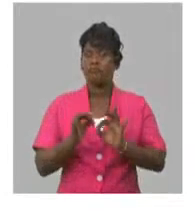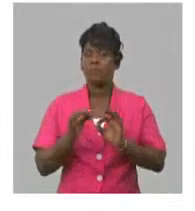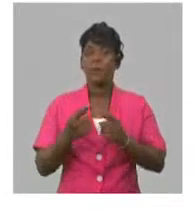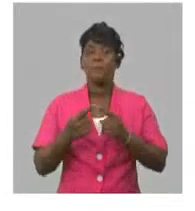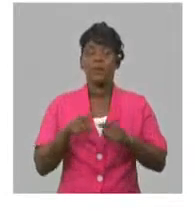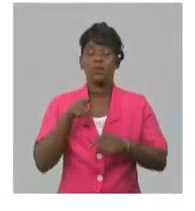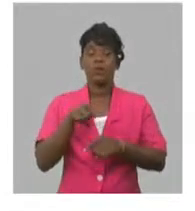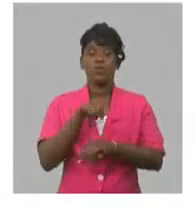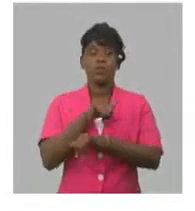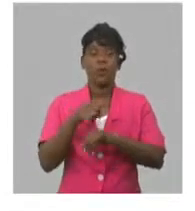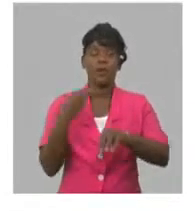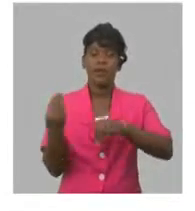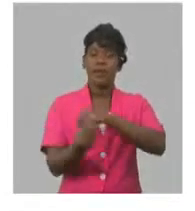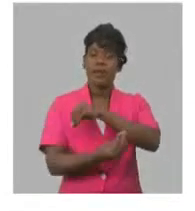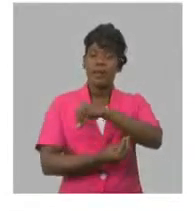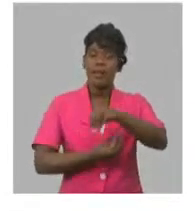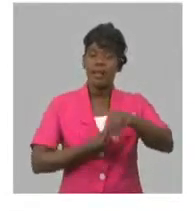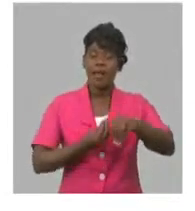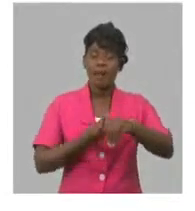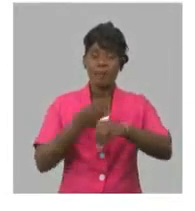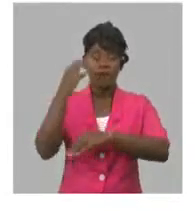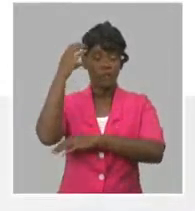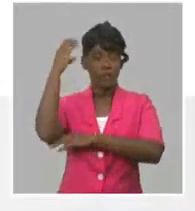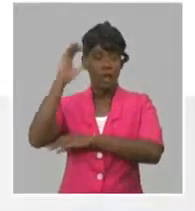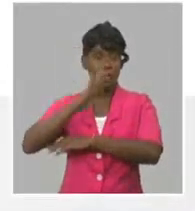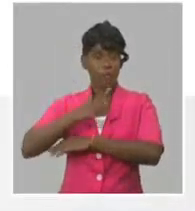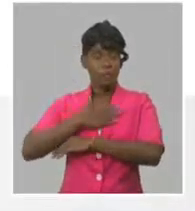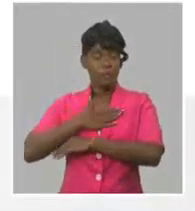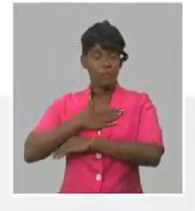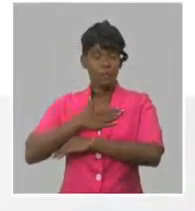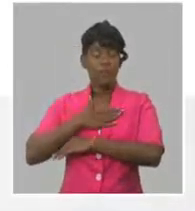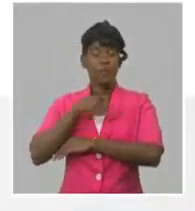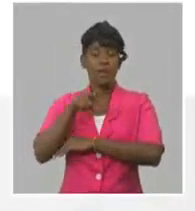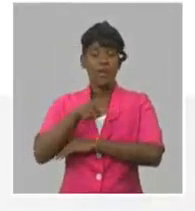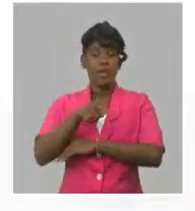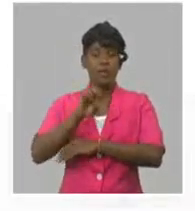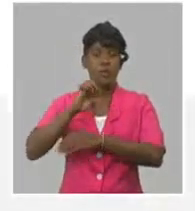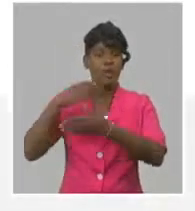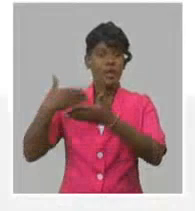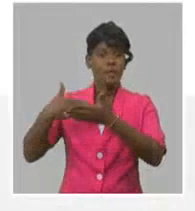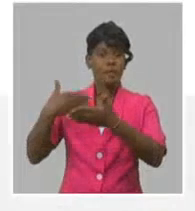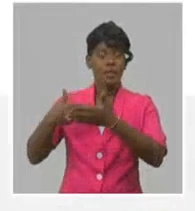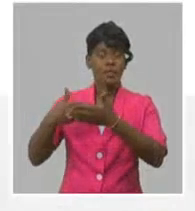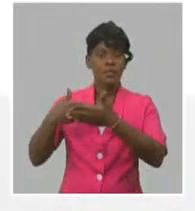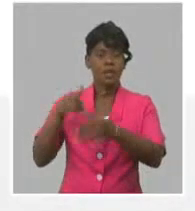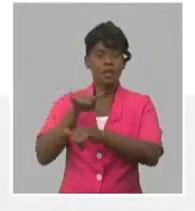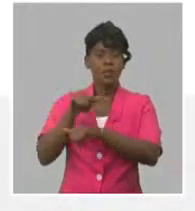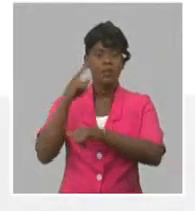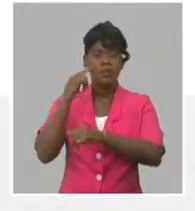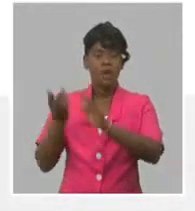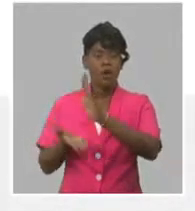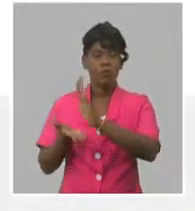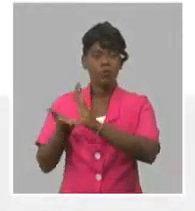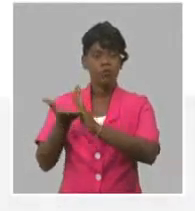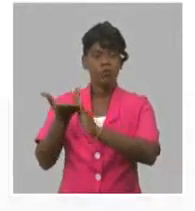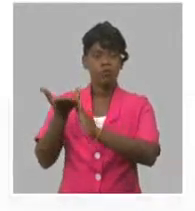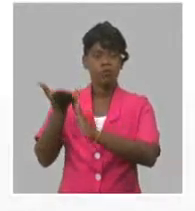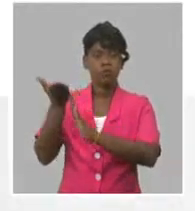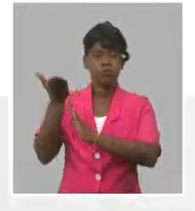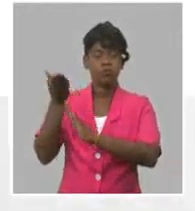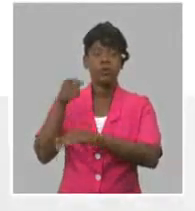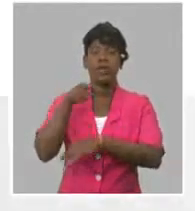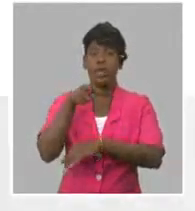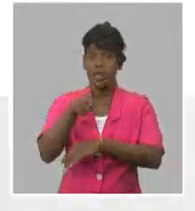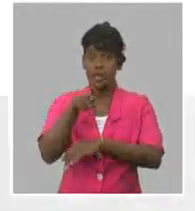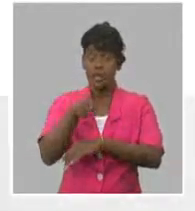el nivel de transferencia del presupuesto del Estado al sistema empresarial es muy alto también. Y eso en